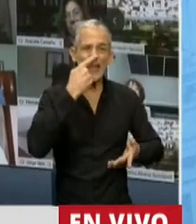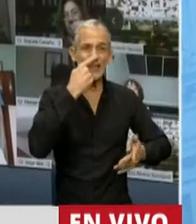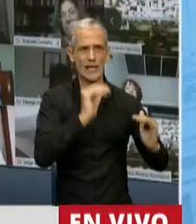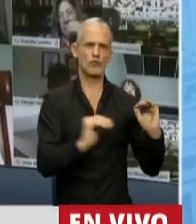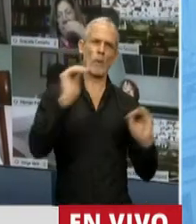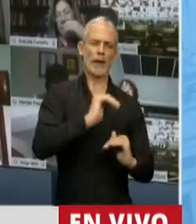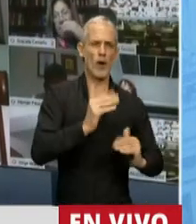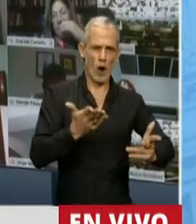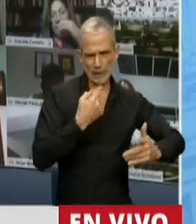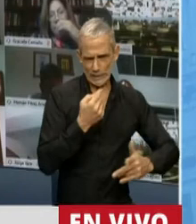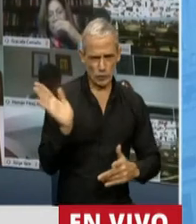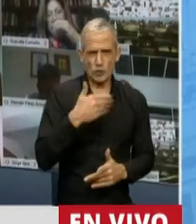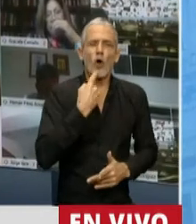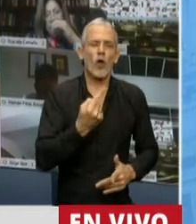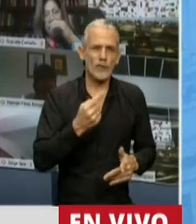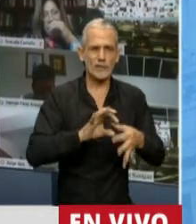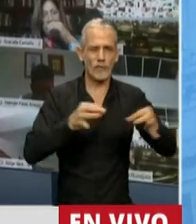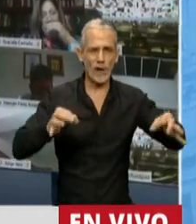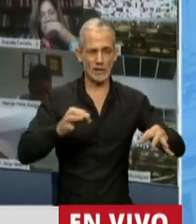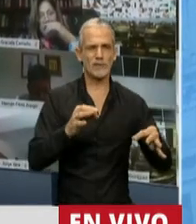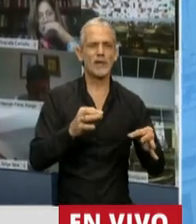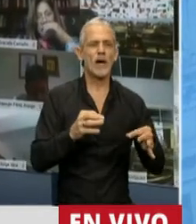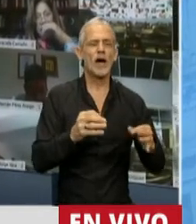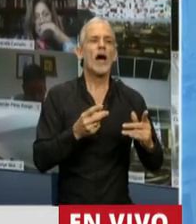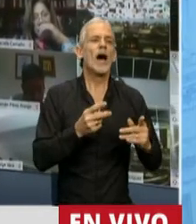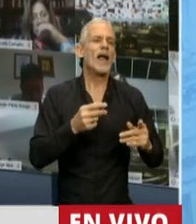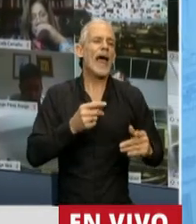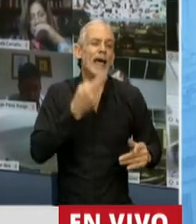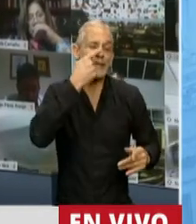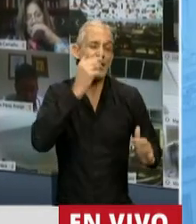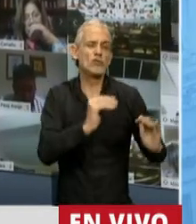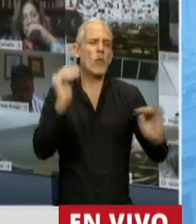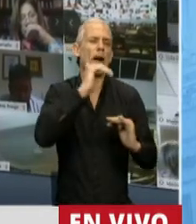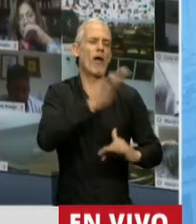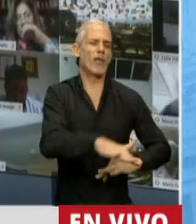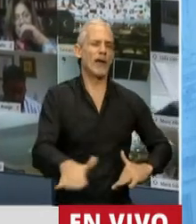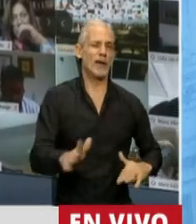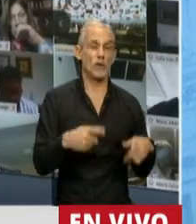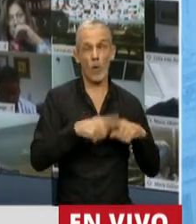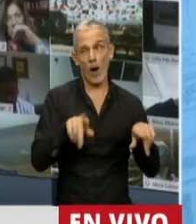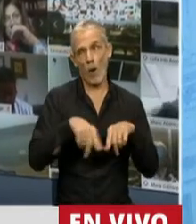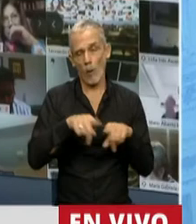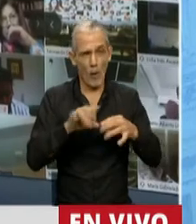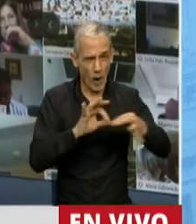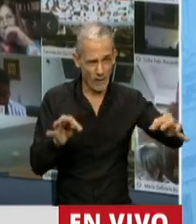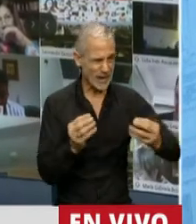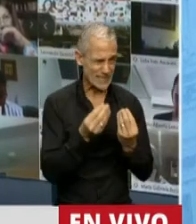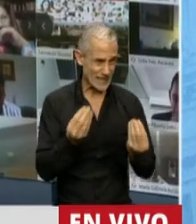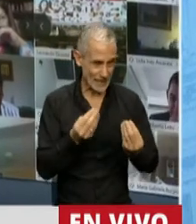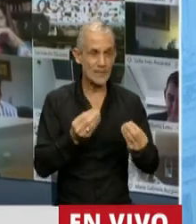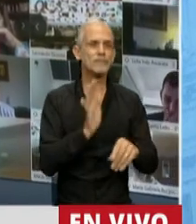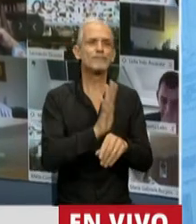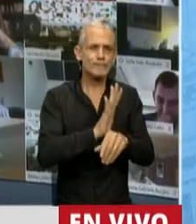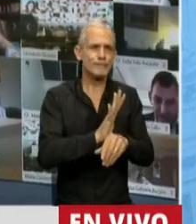superior, que es un concepto tan elástico, tan a veces gastado, tiene que ver con poner en el